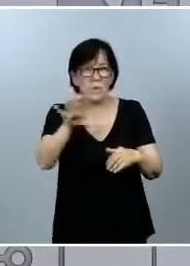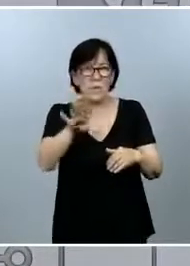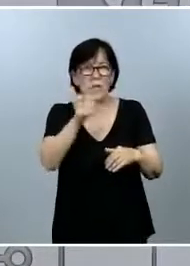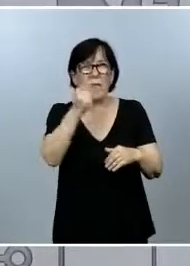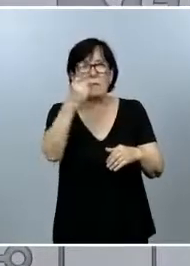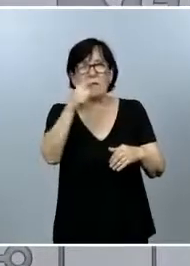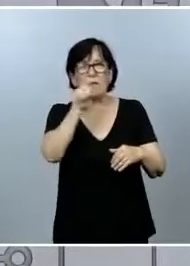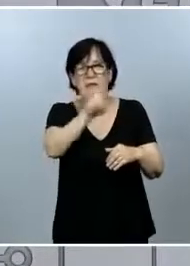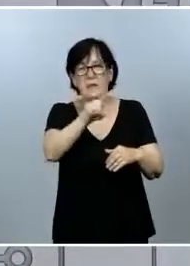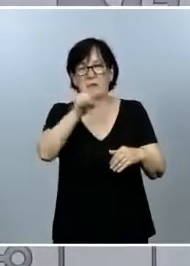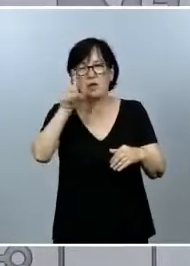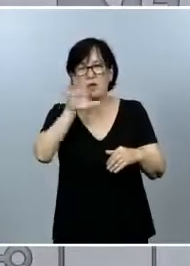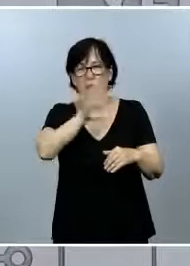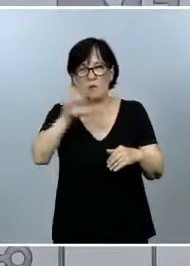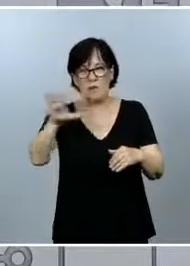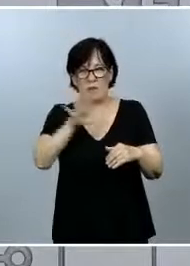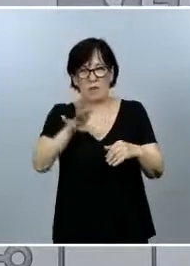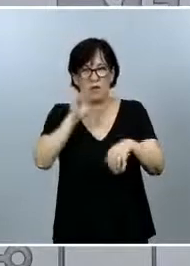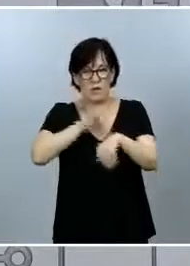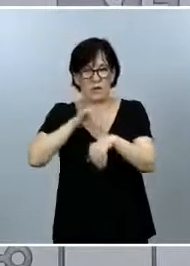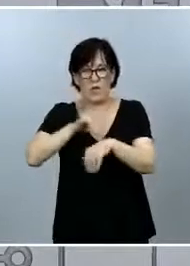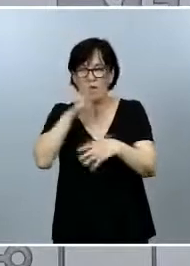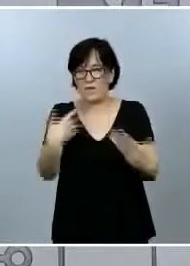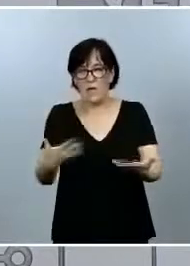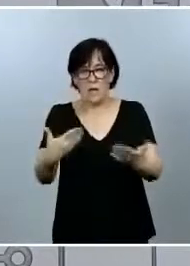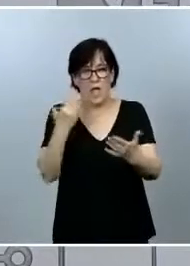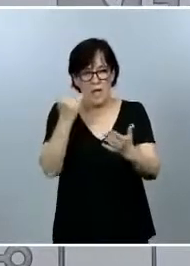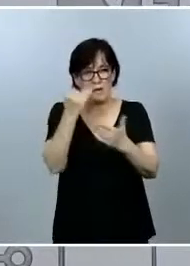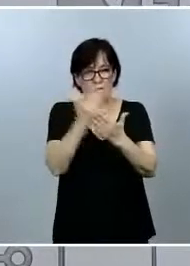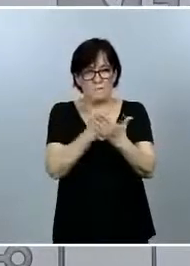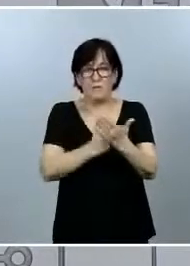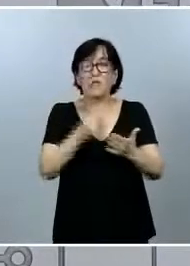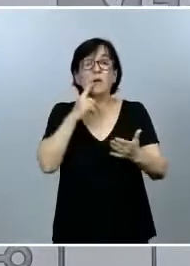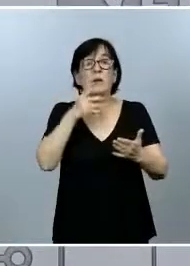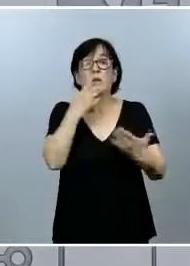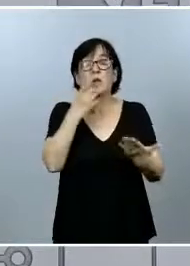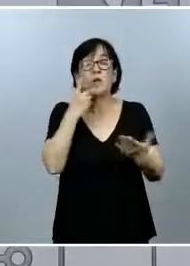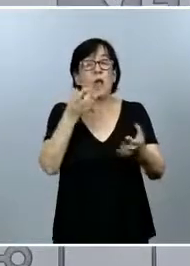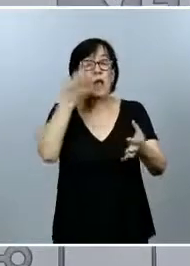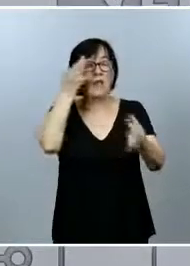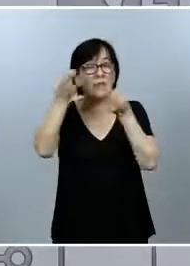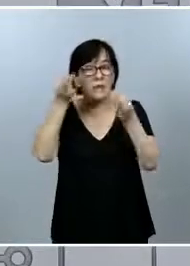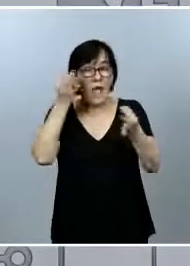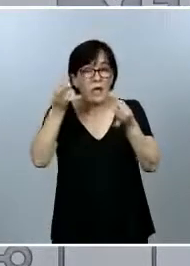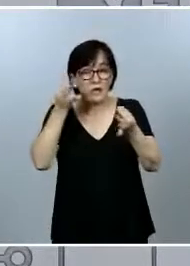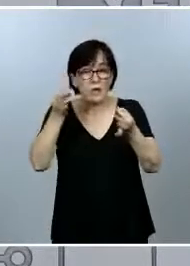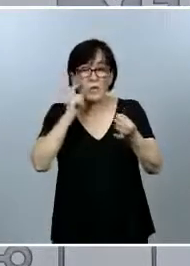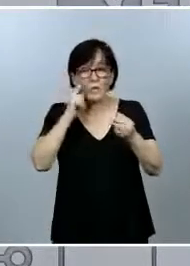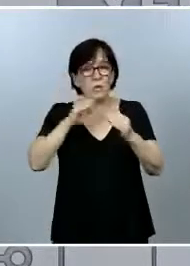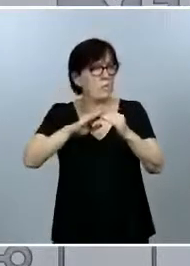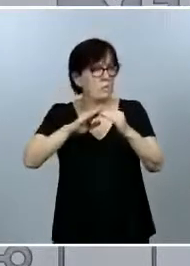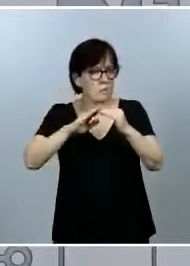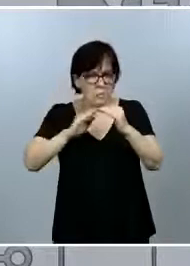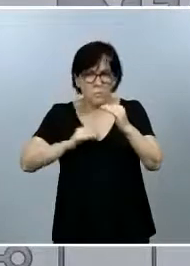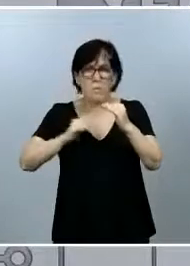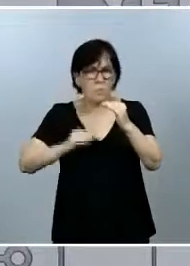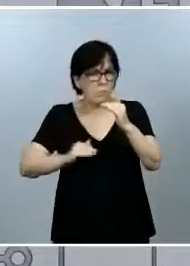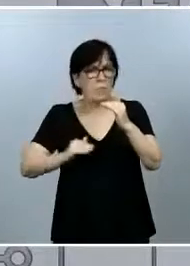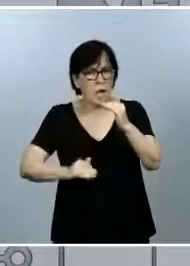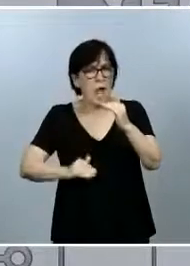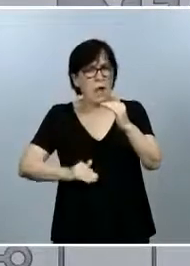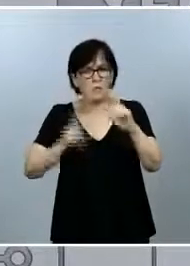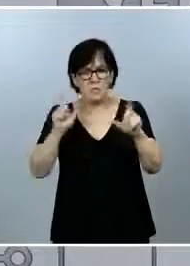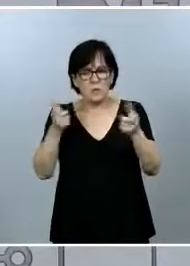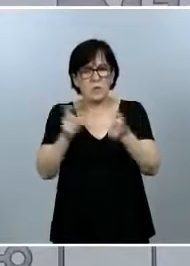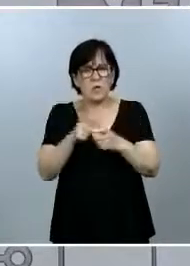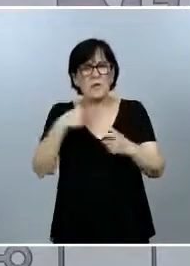.155 casos que tenemos ahora registrados. En todo caso, son datos que van también a la baja, como todo lo que estamos teniendo. También